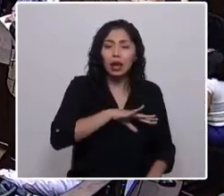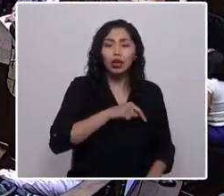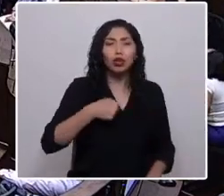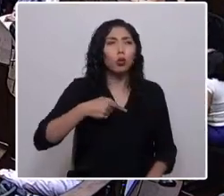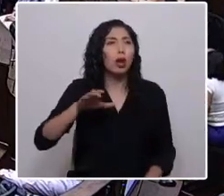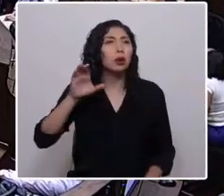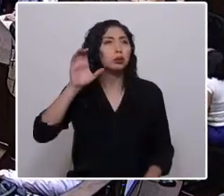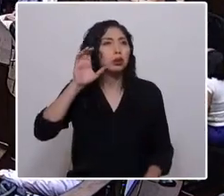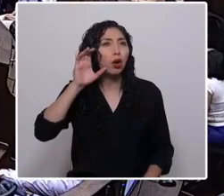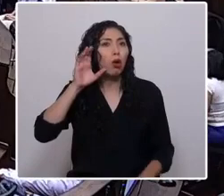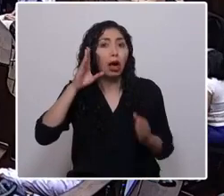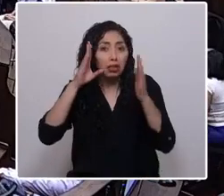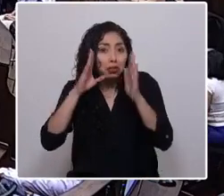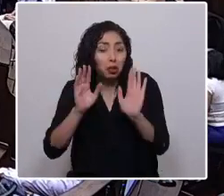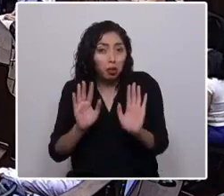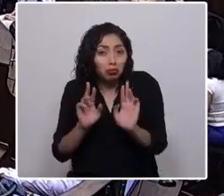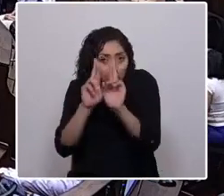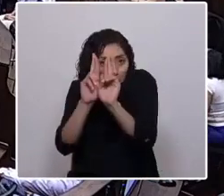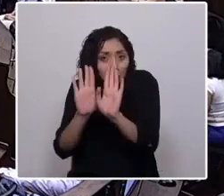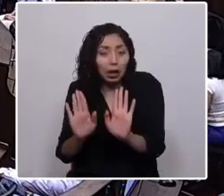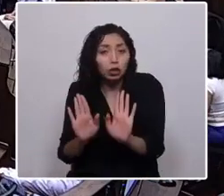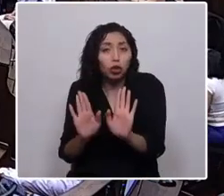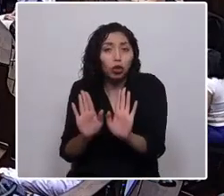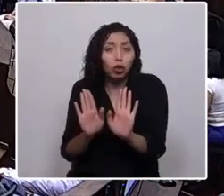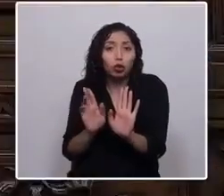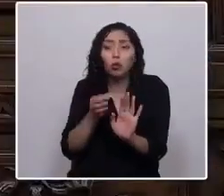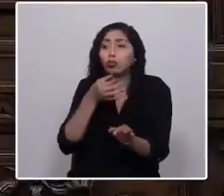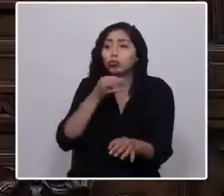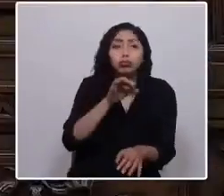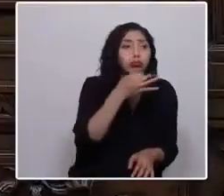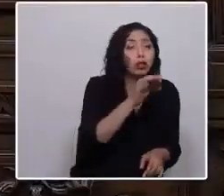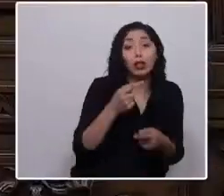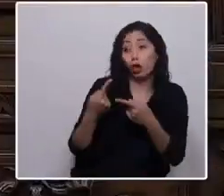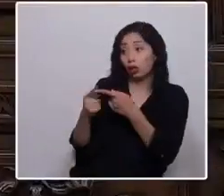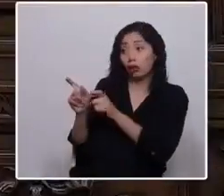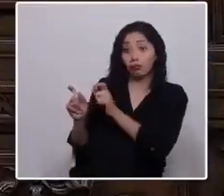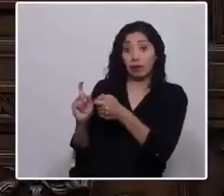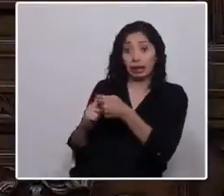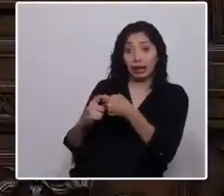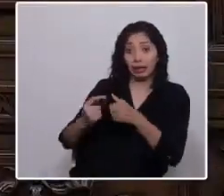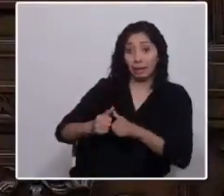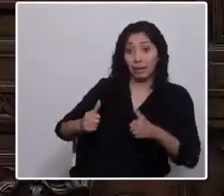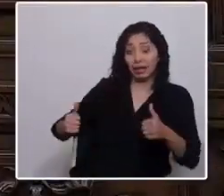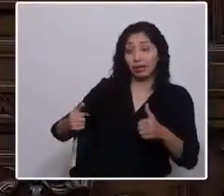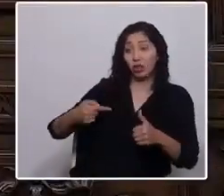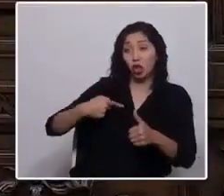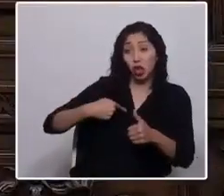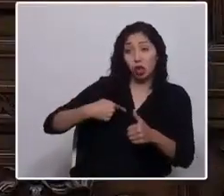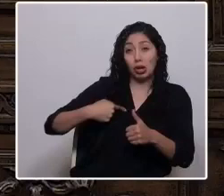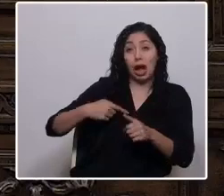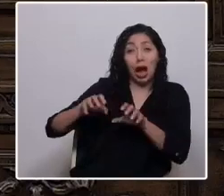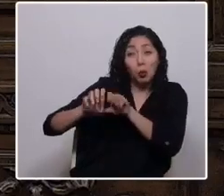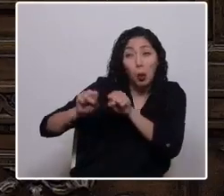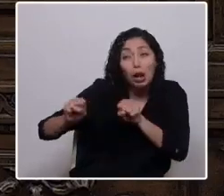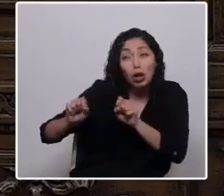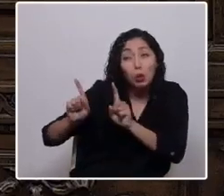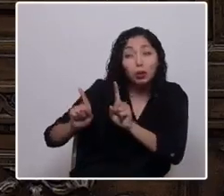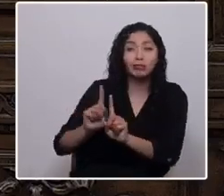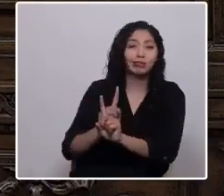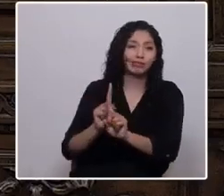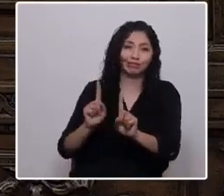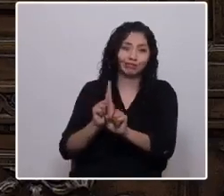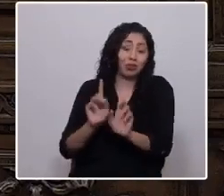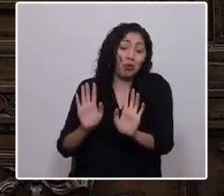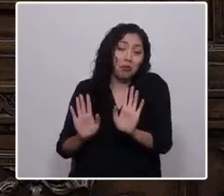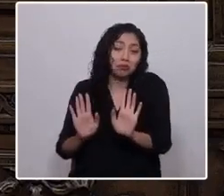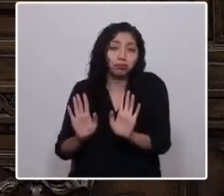respetuosa y democráticamente, las palabras de otros integrantes de la Mesa. Discrepo algunas de ellas y de sus análisis de la historia y el